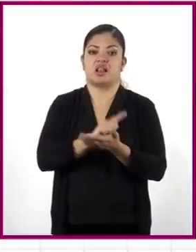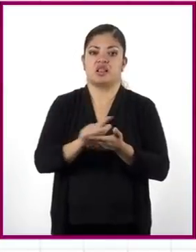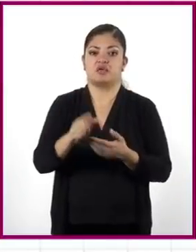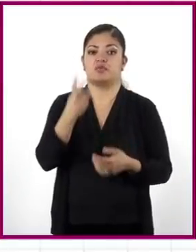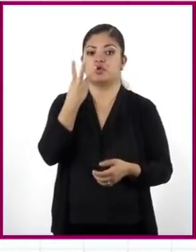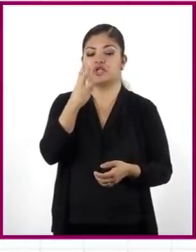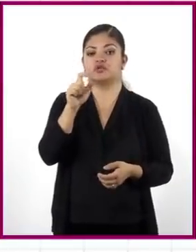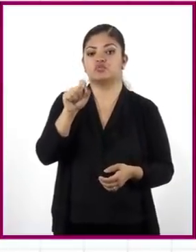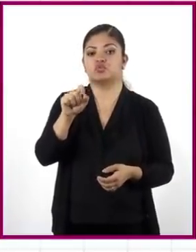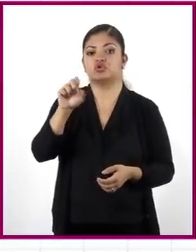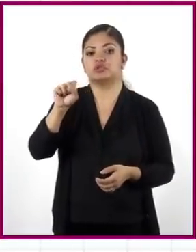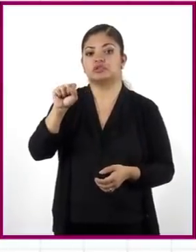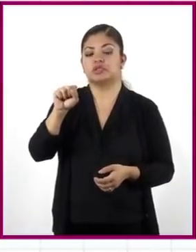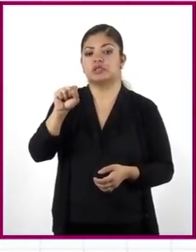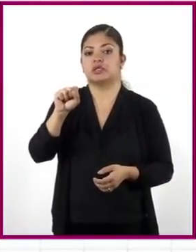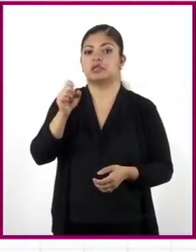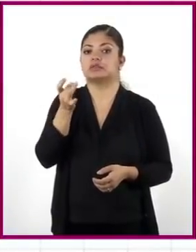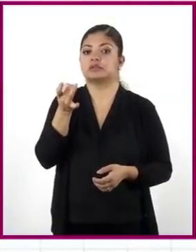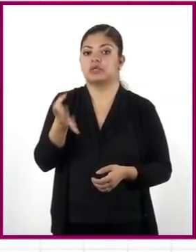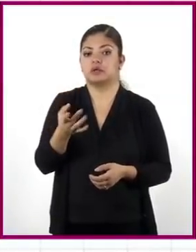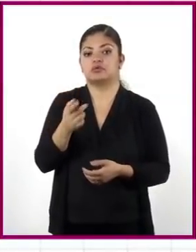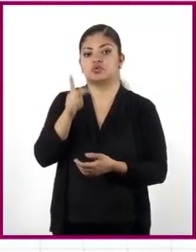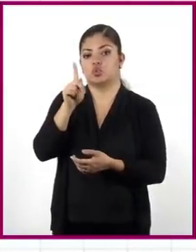pagan 3 pesos con 60 centavos por kilogramo.